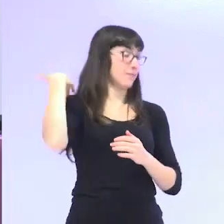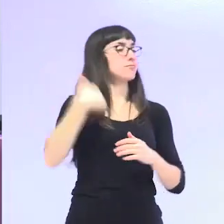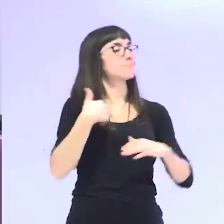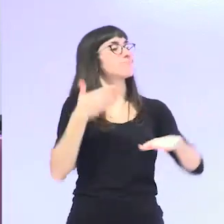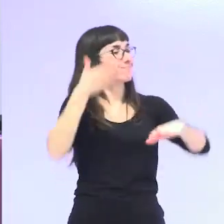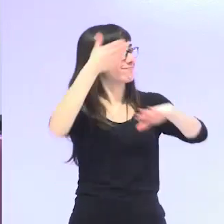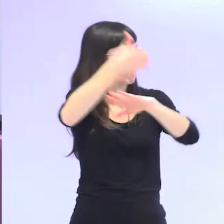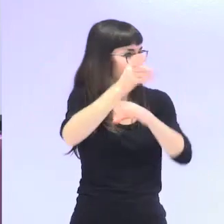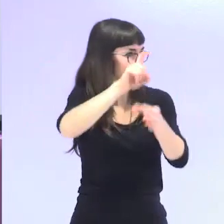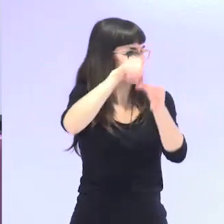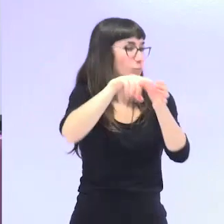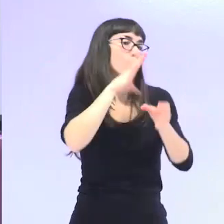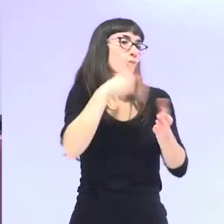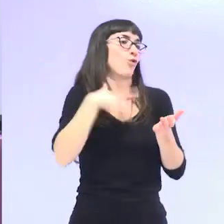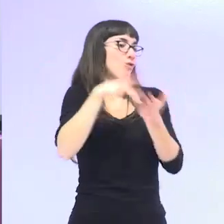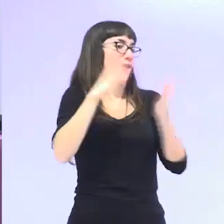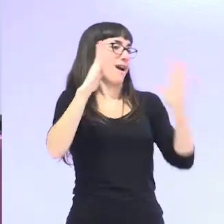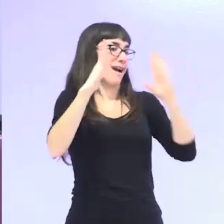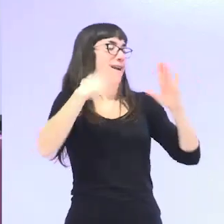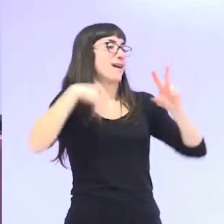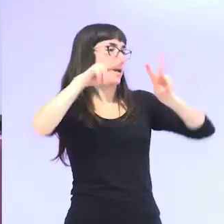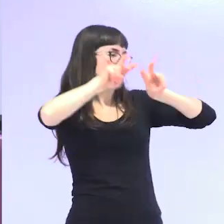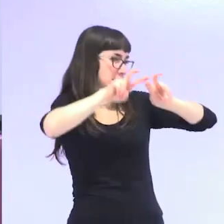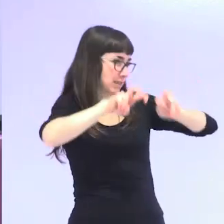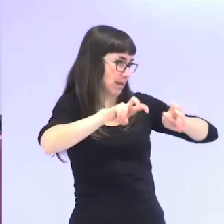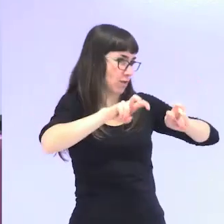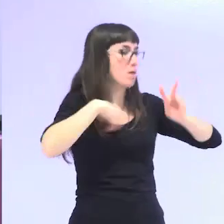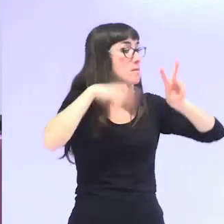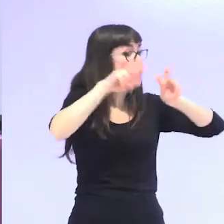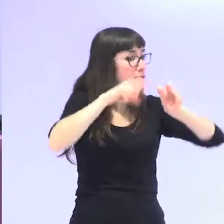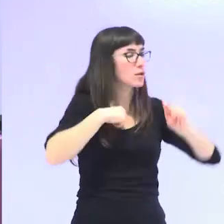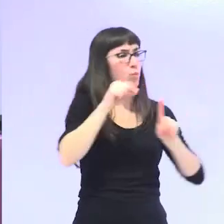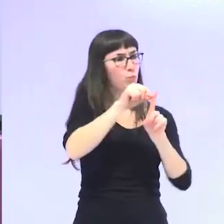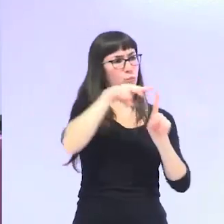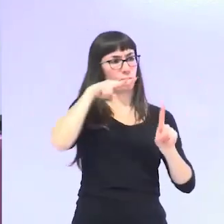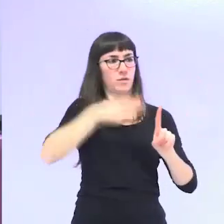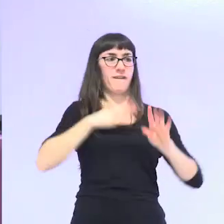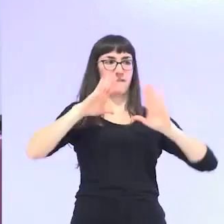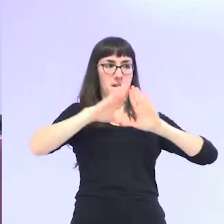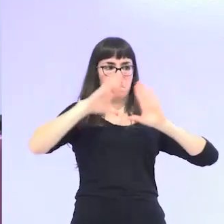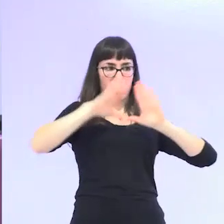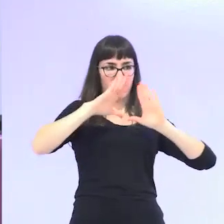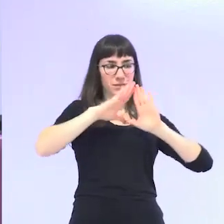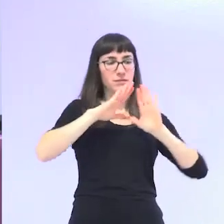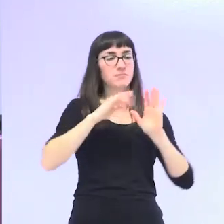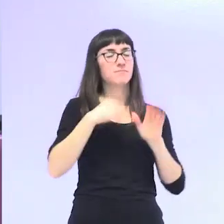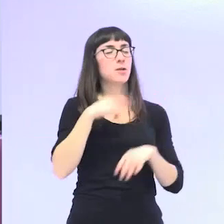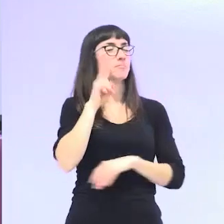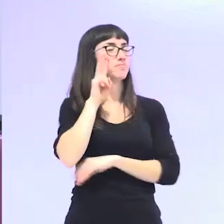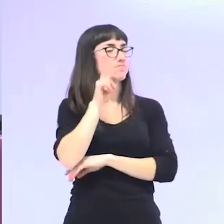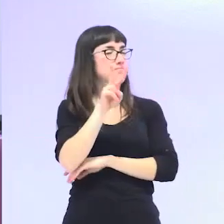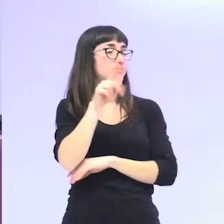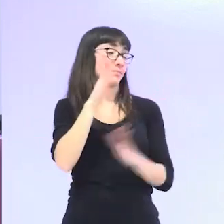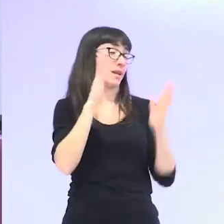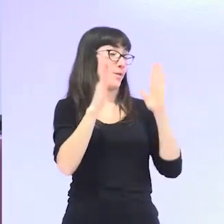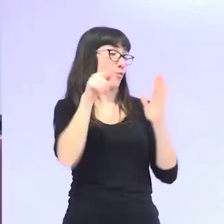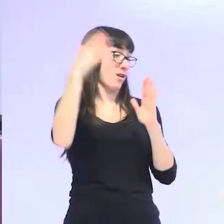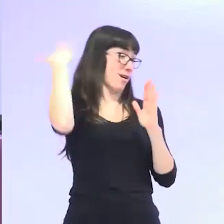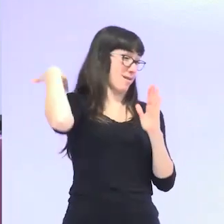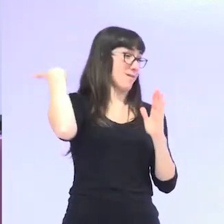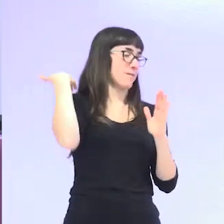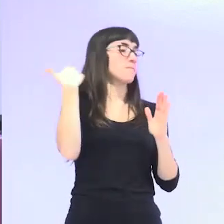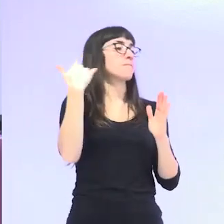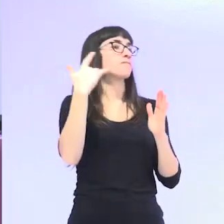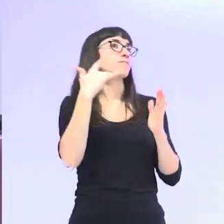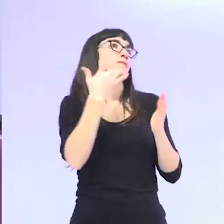estaba investigando desde una perspectiva feminista el envejecimiento y una de las cosas que yo me encontraba en esas fechas cuando intentaba